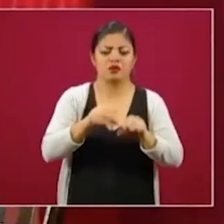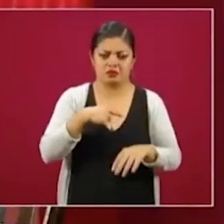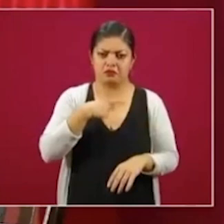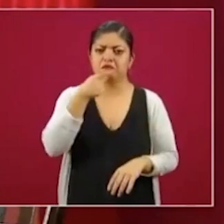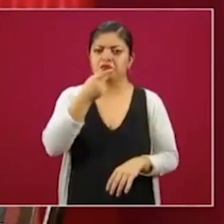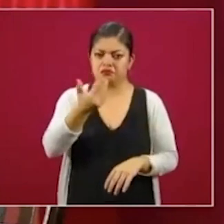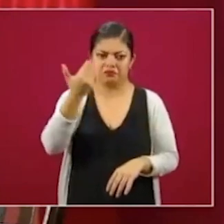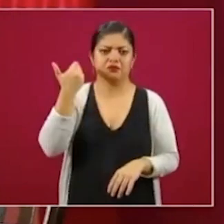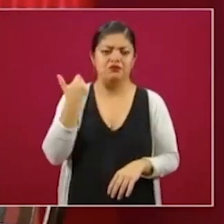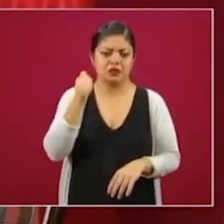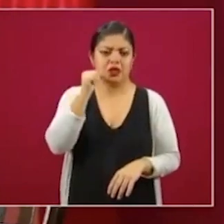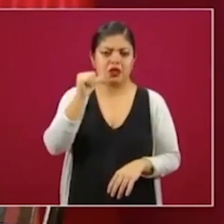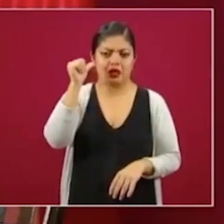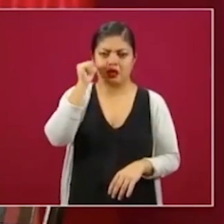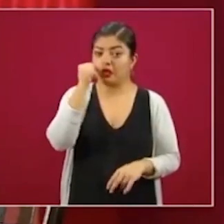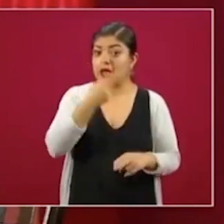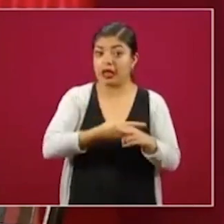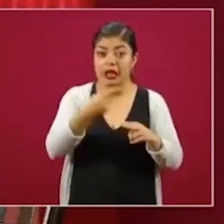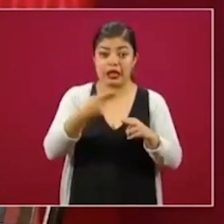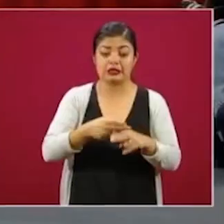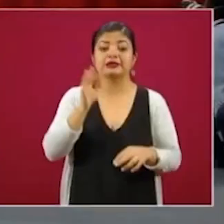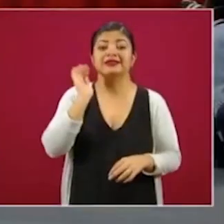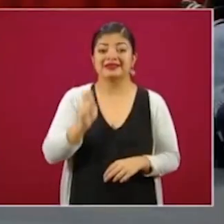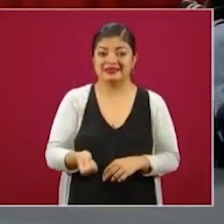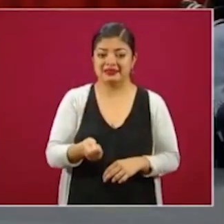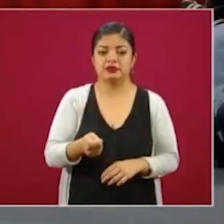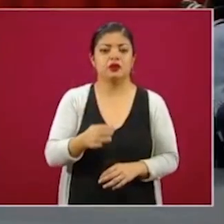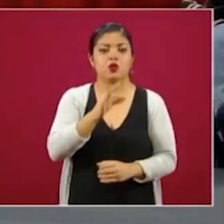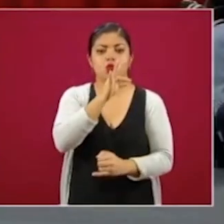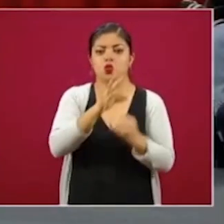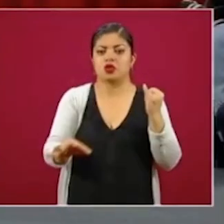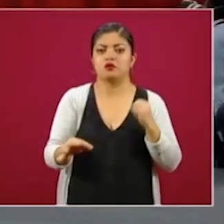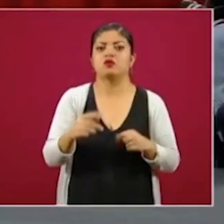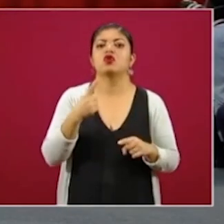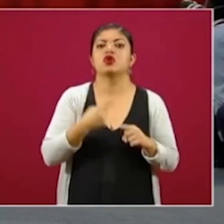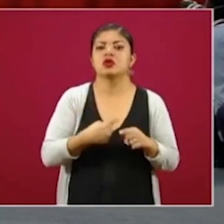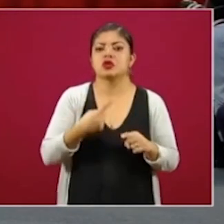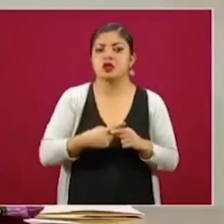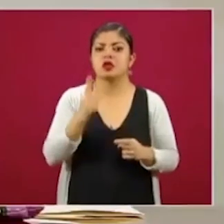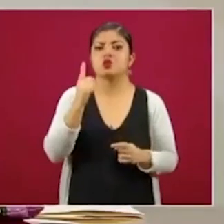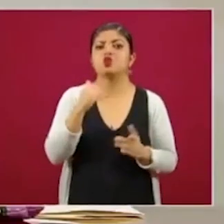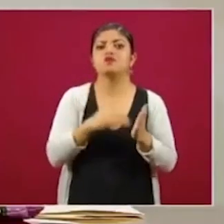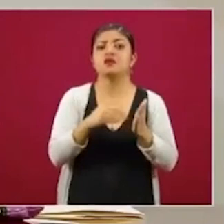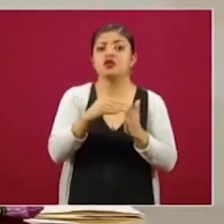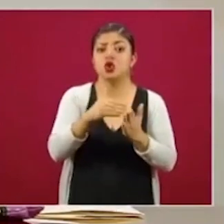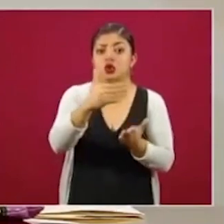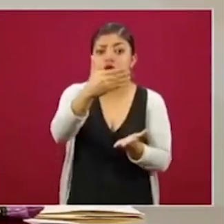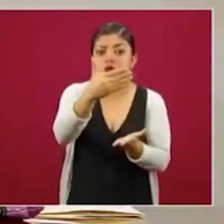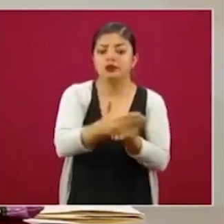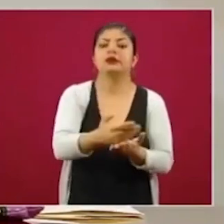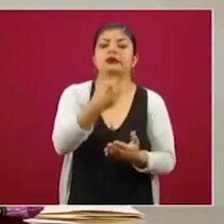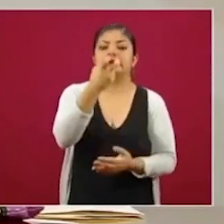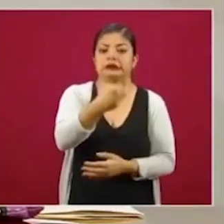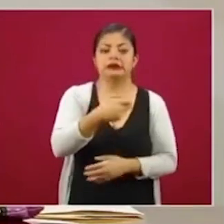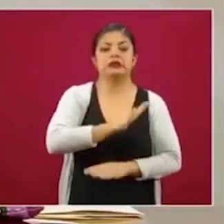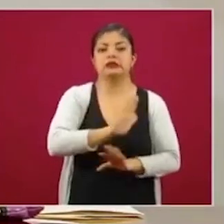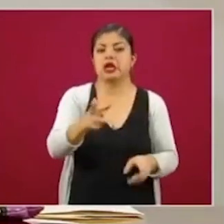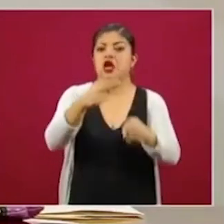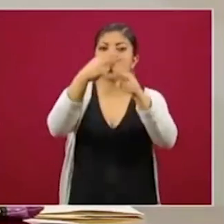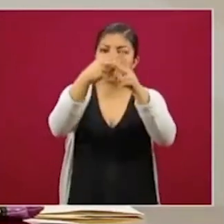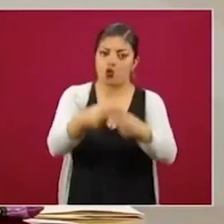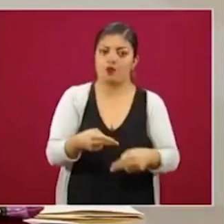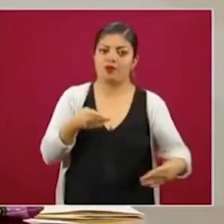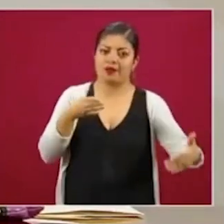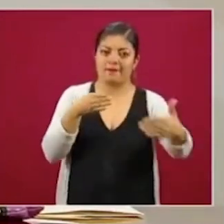decía el día de ayer, hasta que tengamos el último, el beneficiario un millón y entonces habremos cumplido la